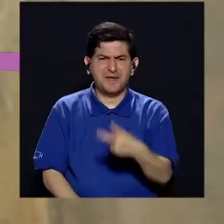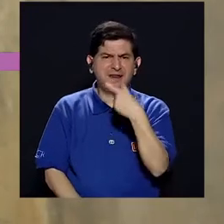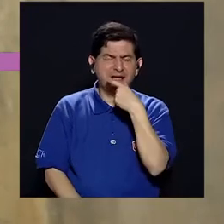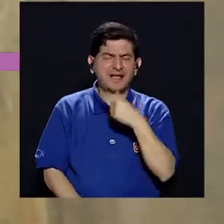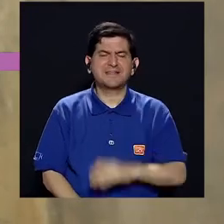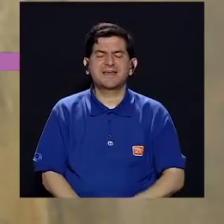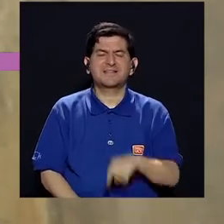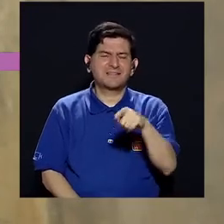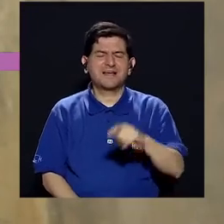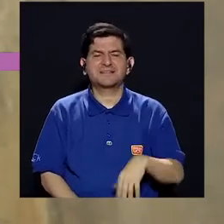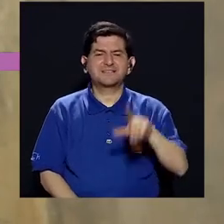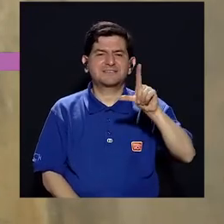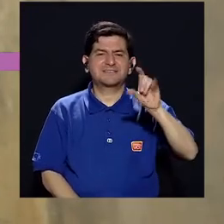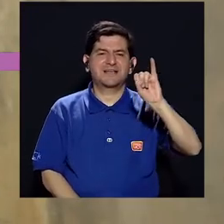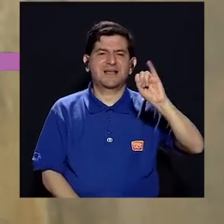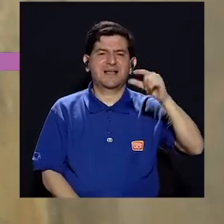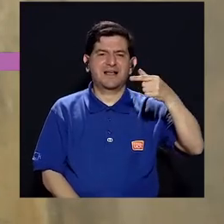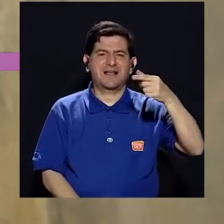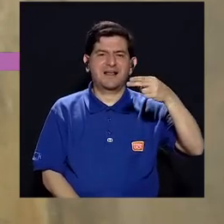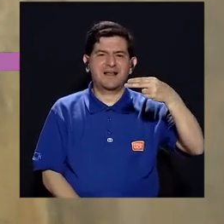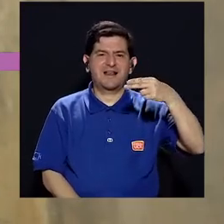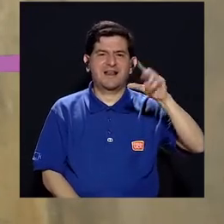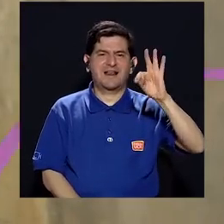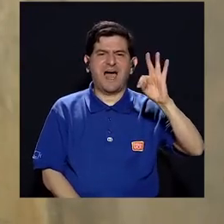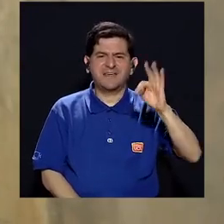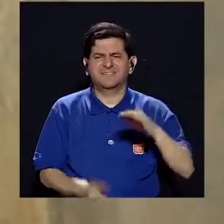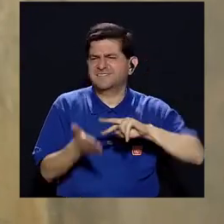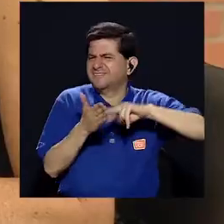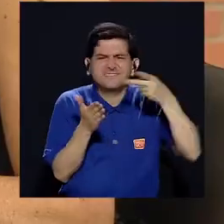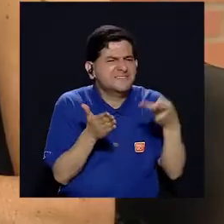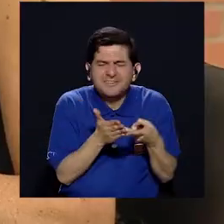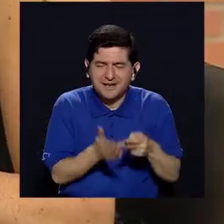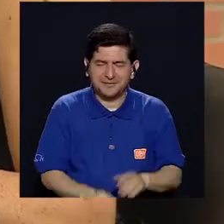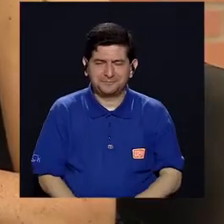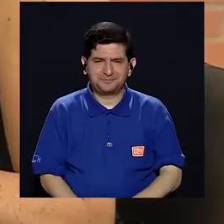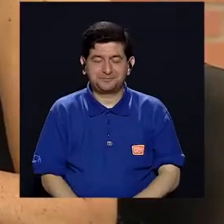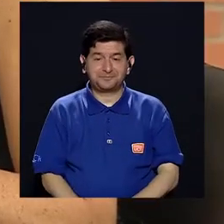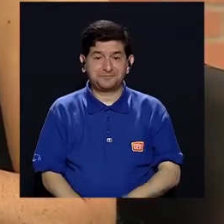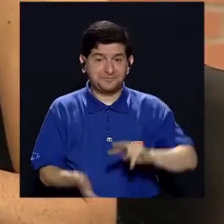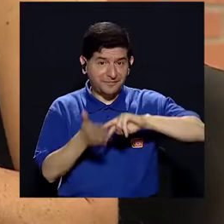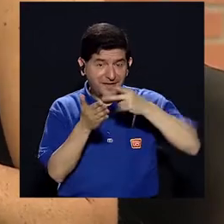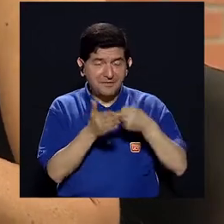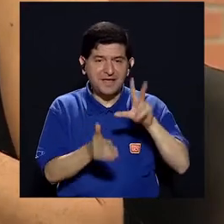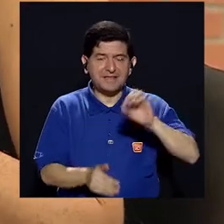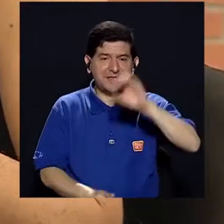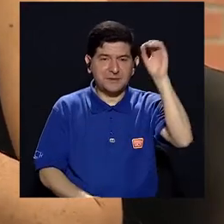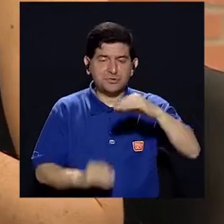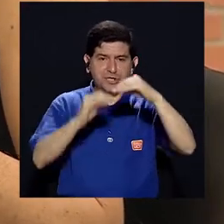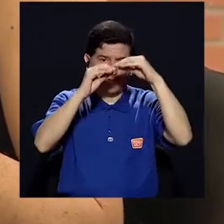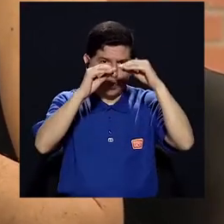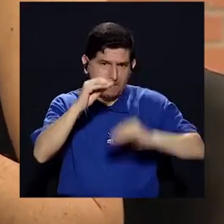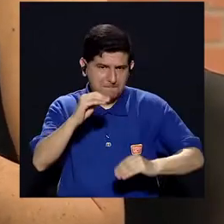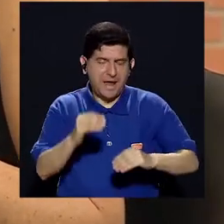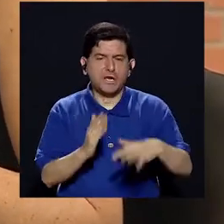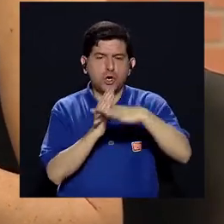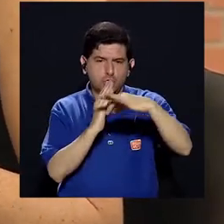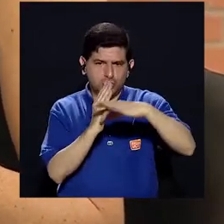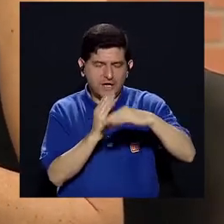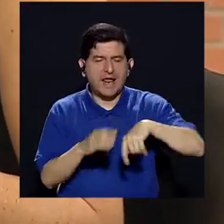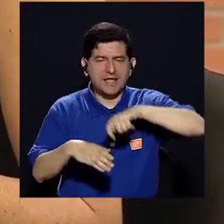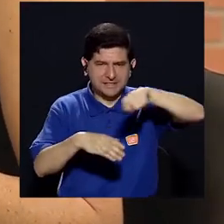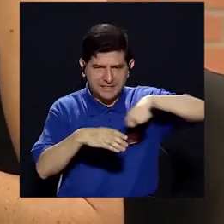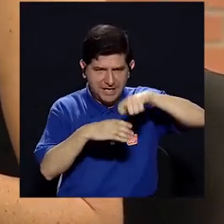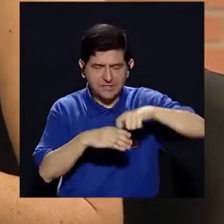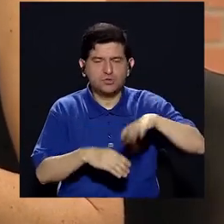como galleta light. ¿Qué debemos entender por una galleta light? Light quiere decir que tiene 30% menos, ya